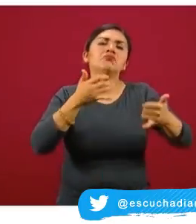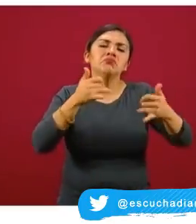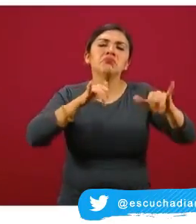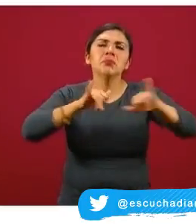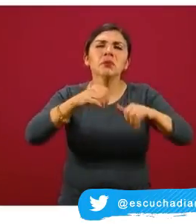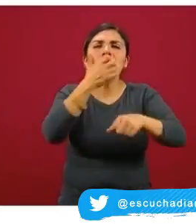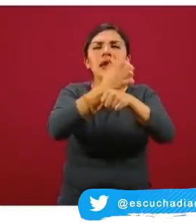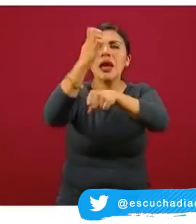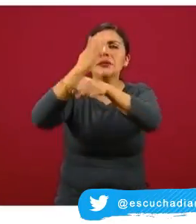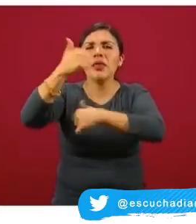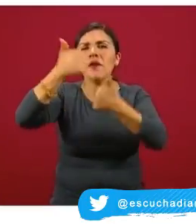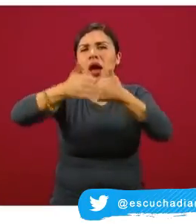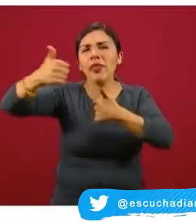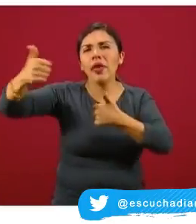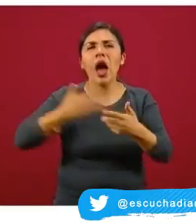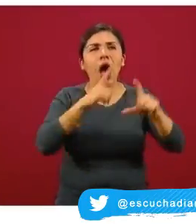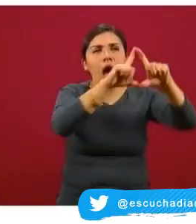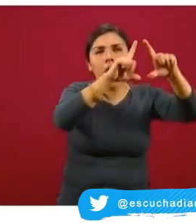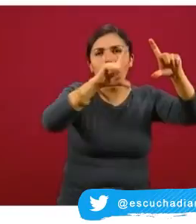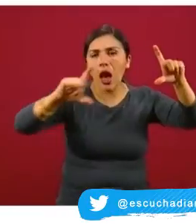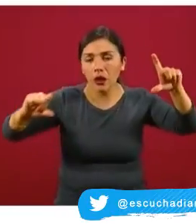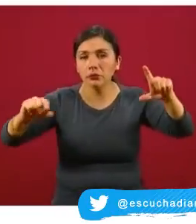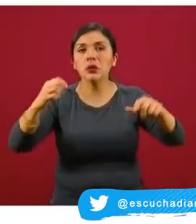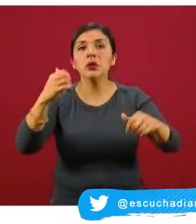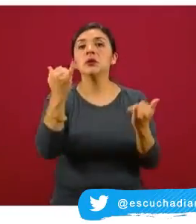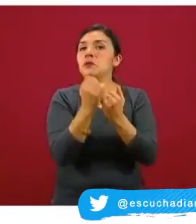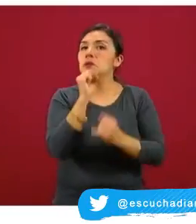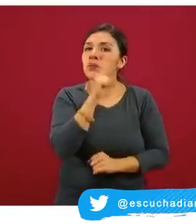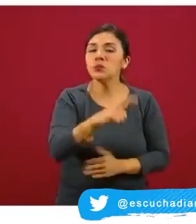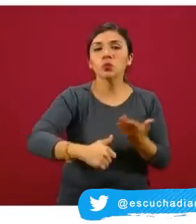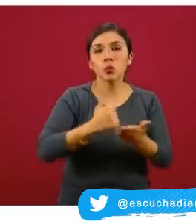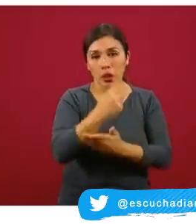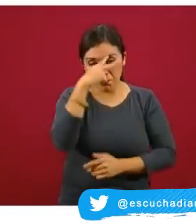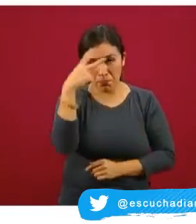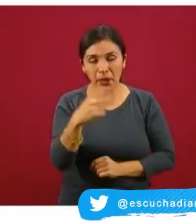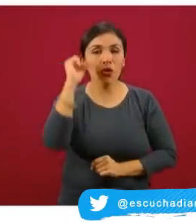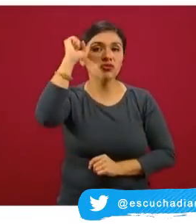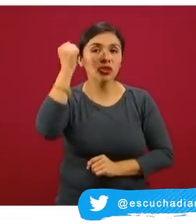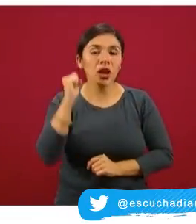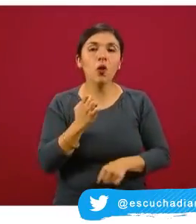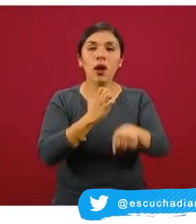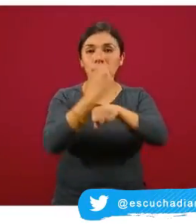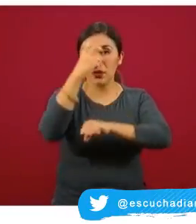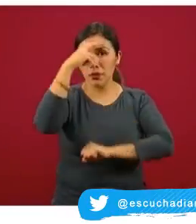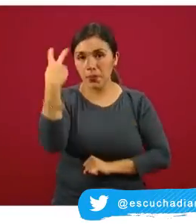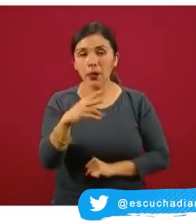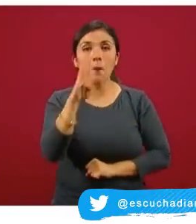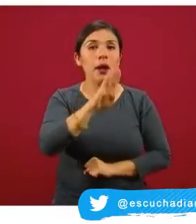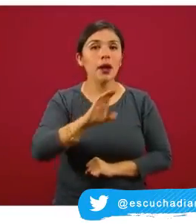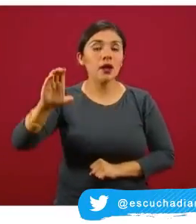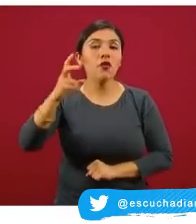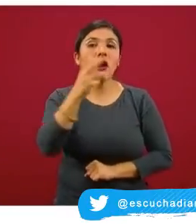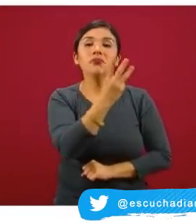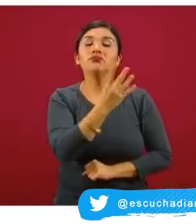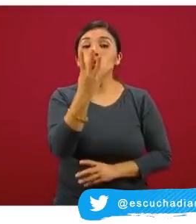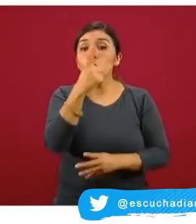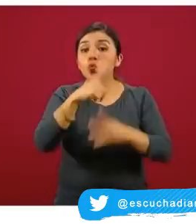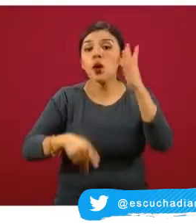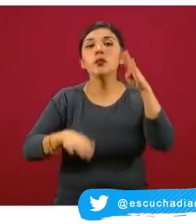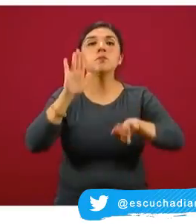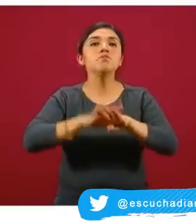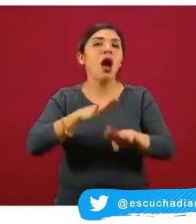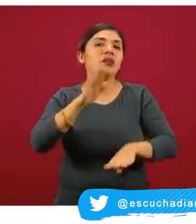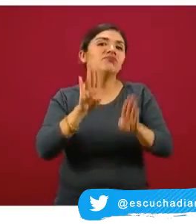en las diferentes entidades federativas, siendo también la Ciudad de México, Sinaloa, el Estado de México y Baja California las que mantienen una